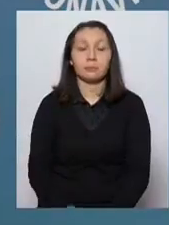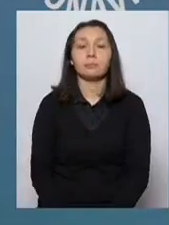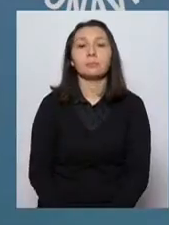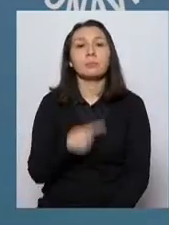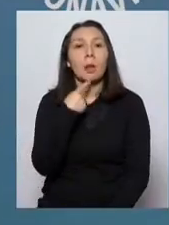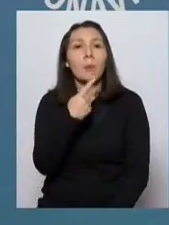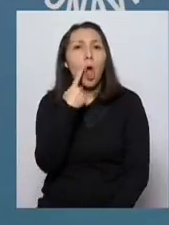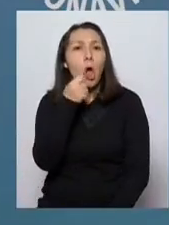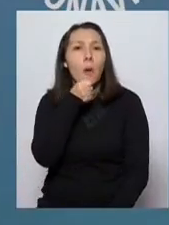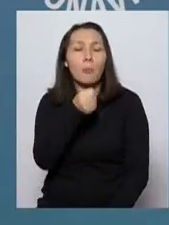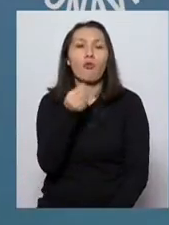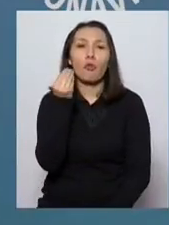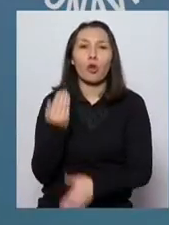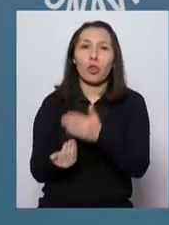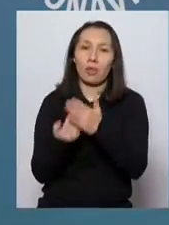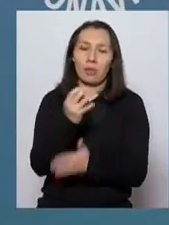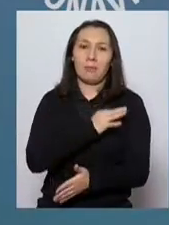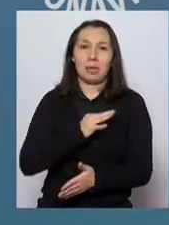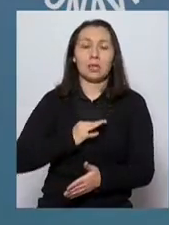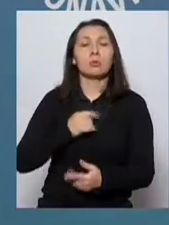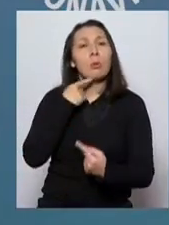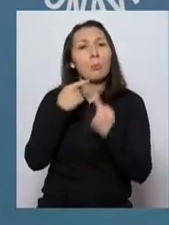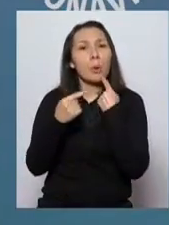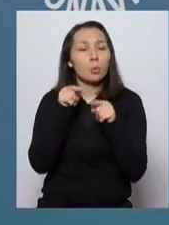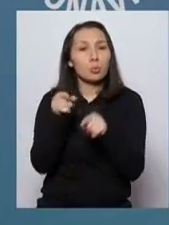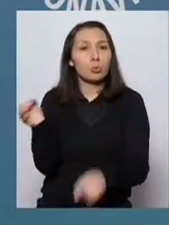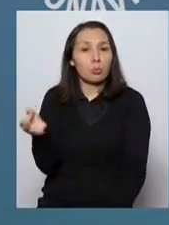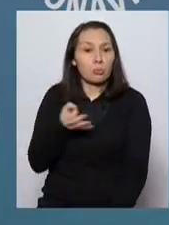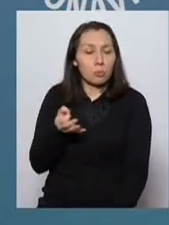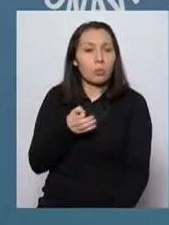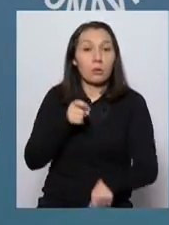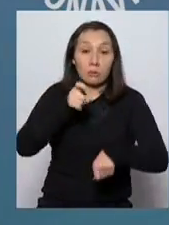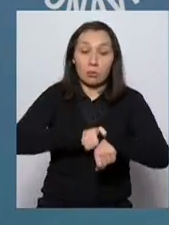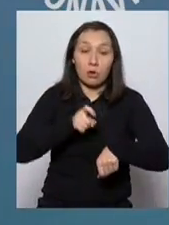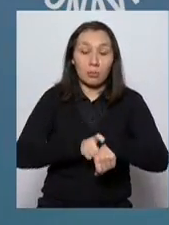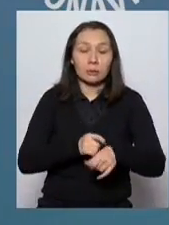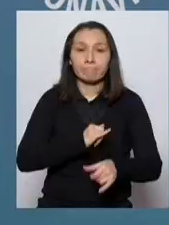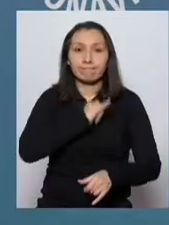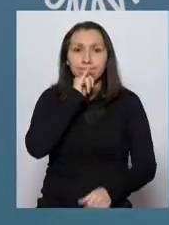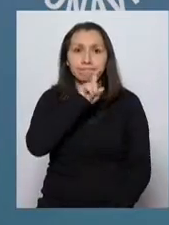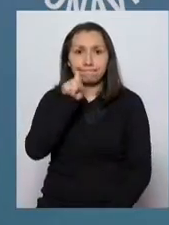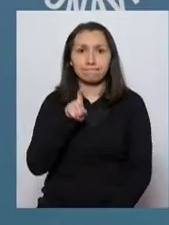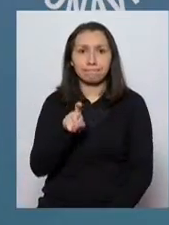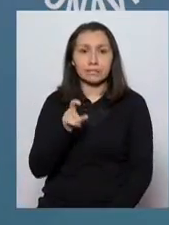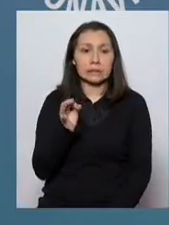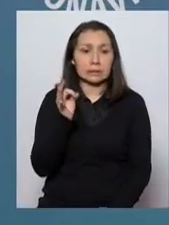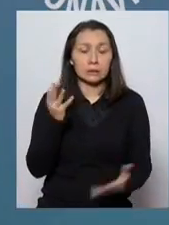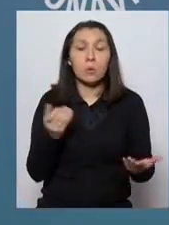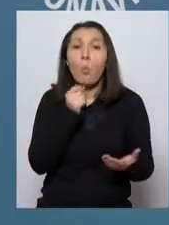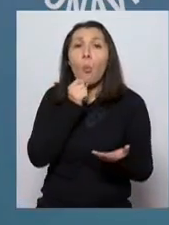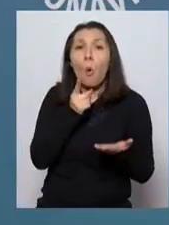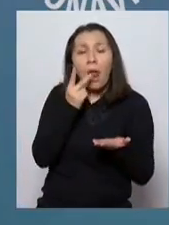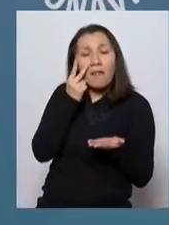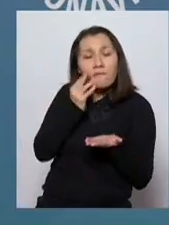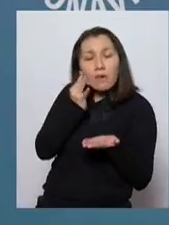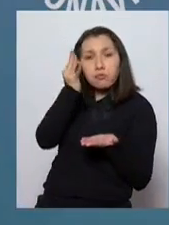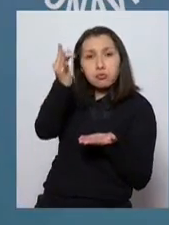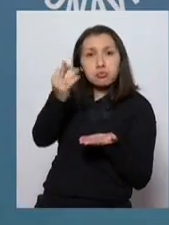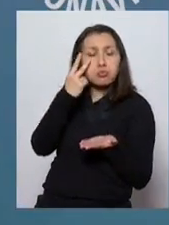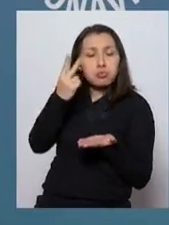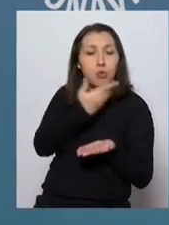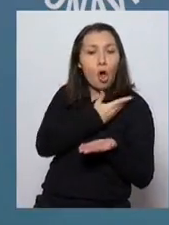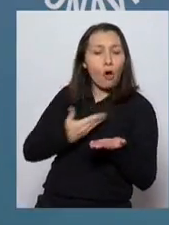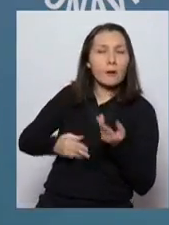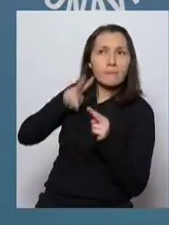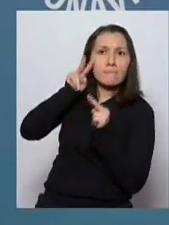Ministro Briones, muy buenos días. Consultarle, usted decía, estamos en un momento de incertidumbre. ¿Cuál es la proyección que está haciendo el gobierno respecto